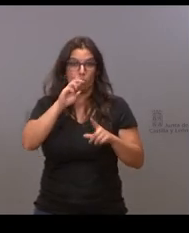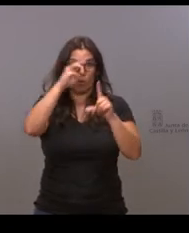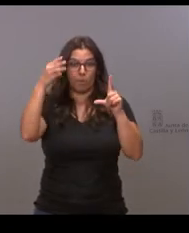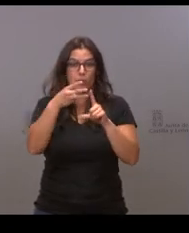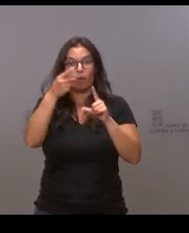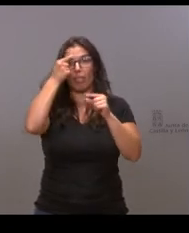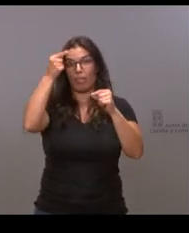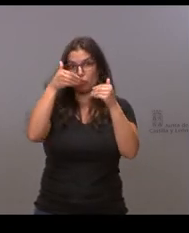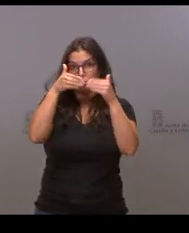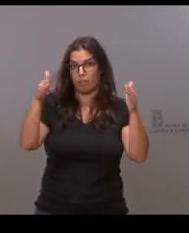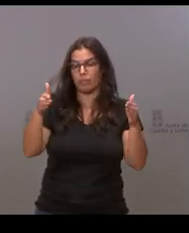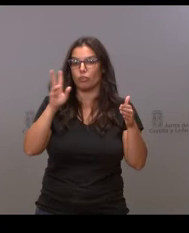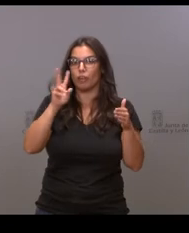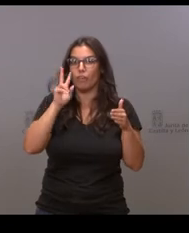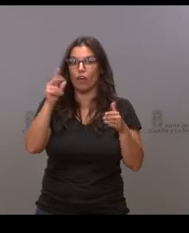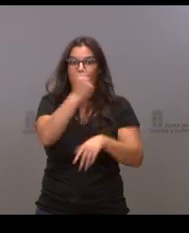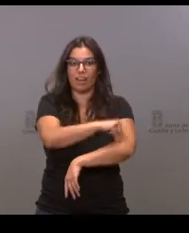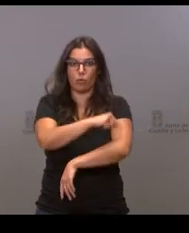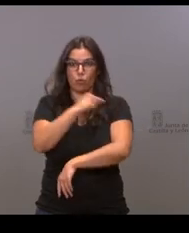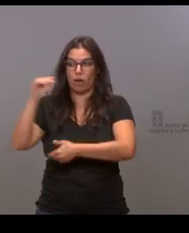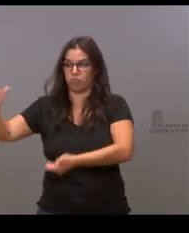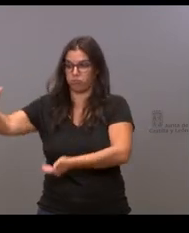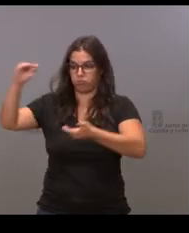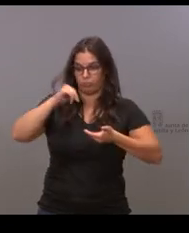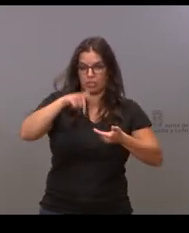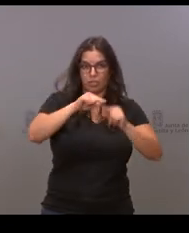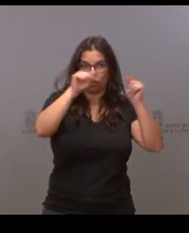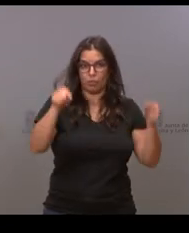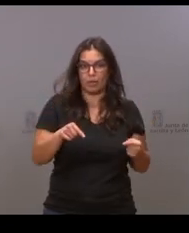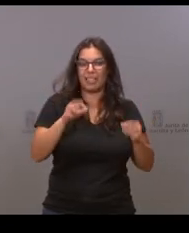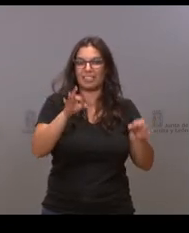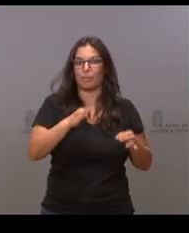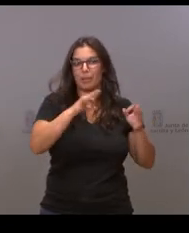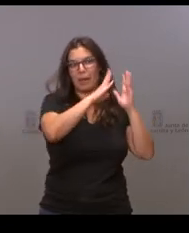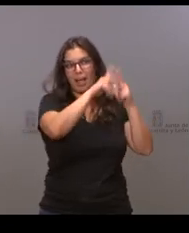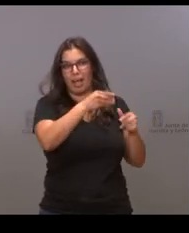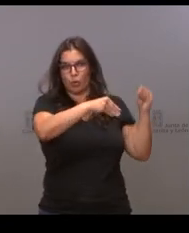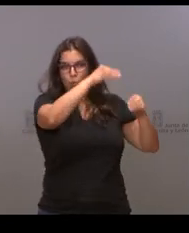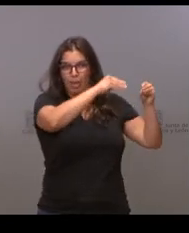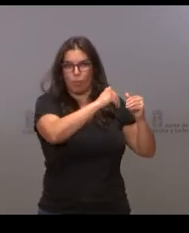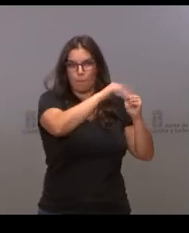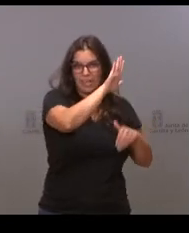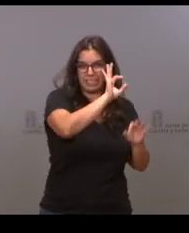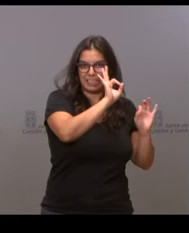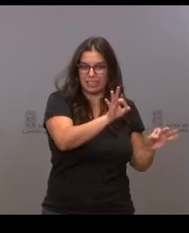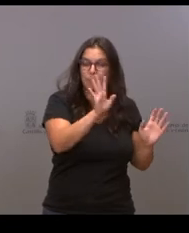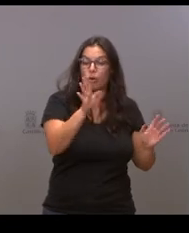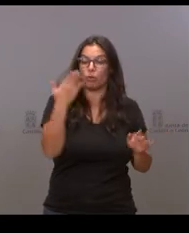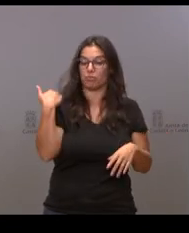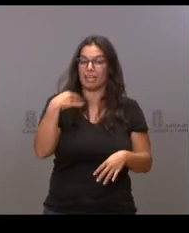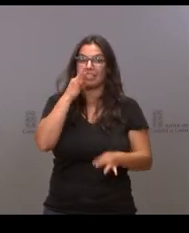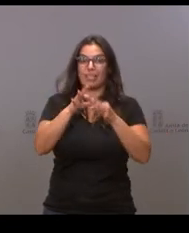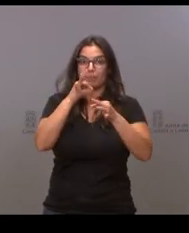vacunas que llegan a la provincia lógicamente el acumulado siempre es superior pero a primeros de septiembre